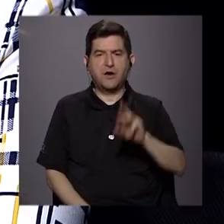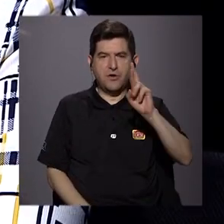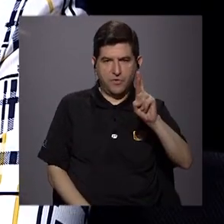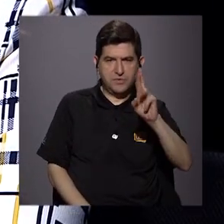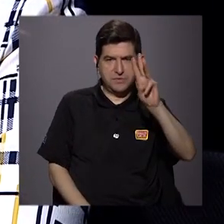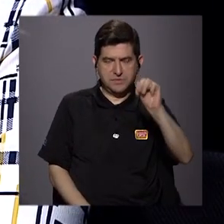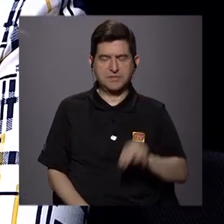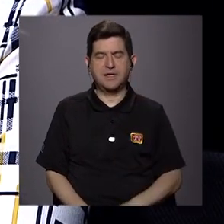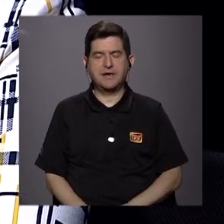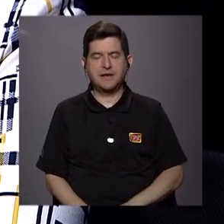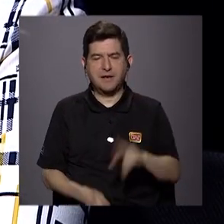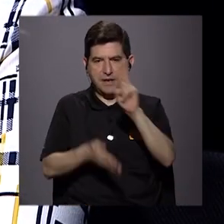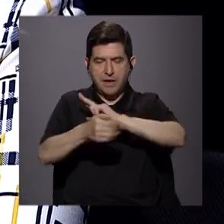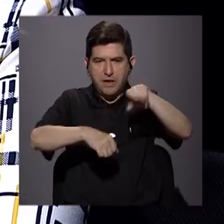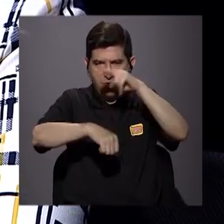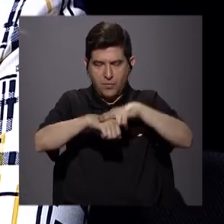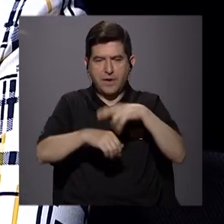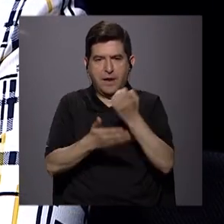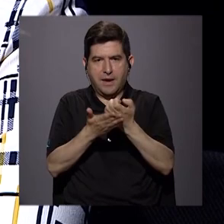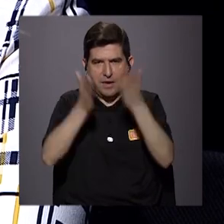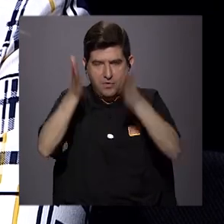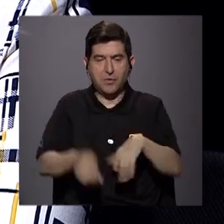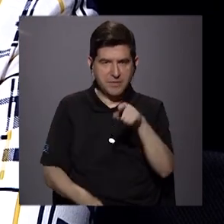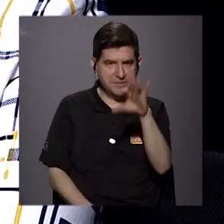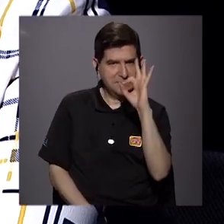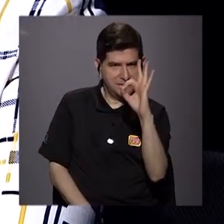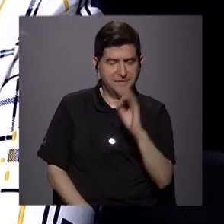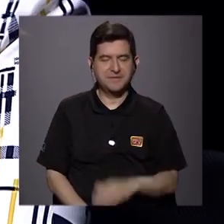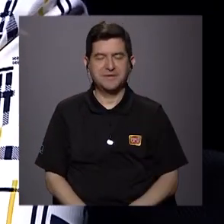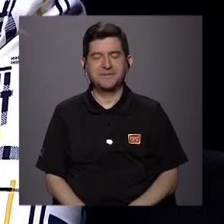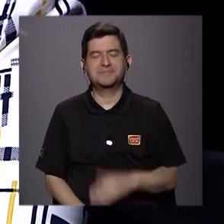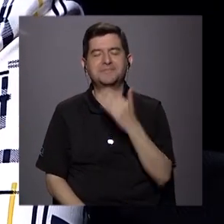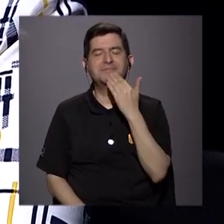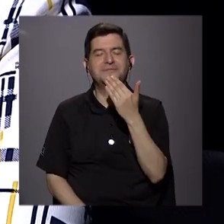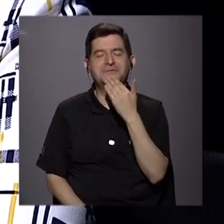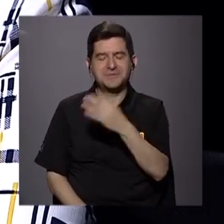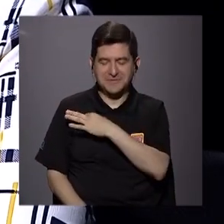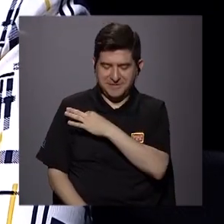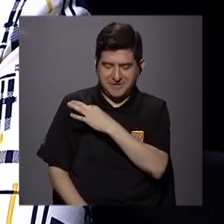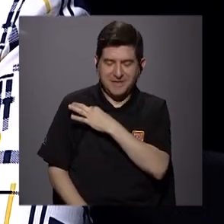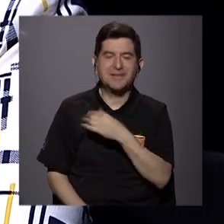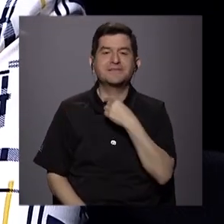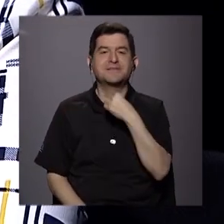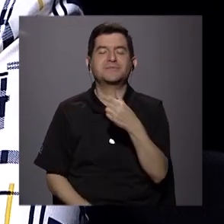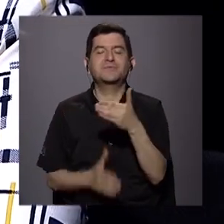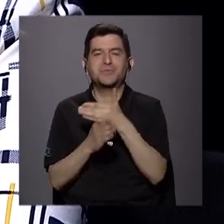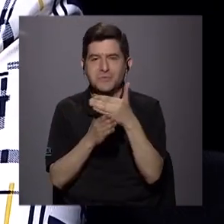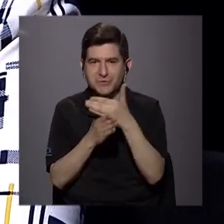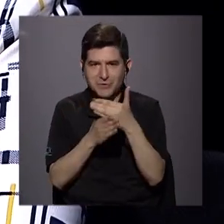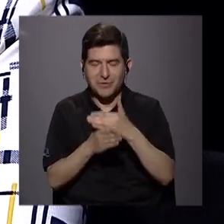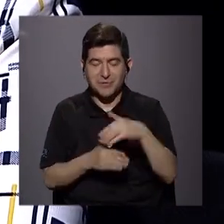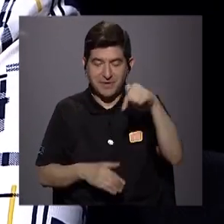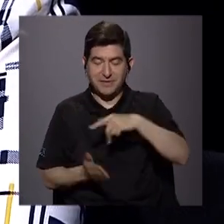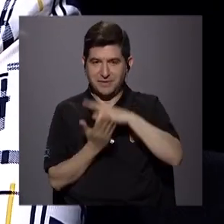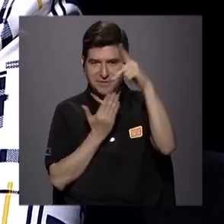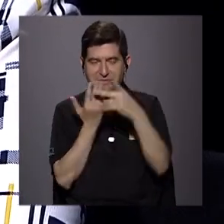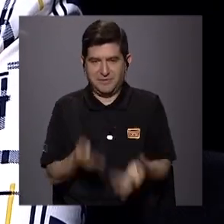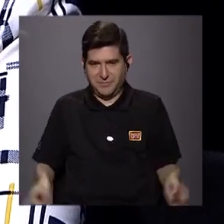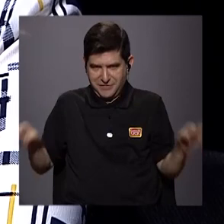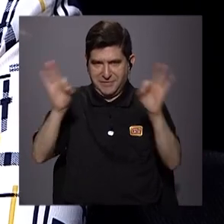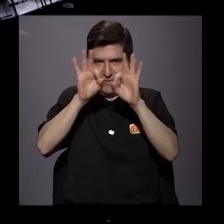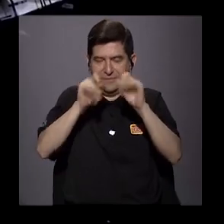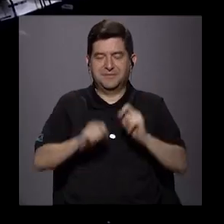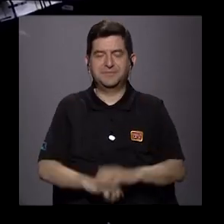de la Universidad Nacional Economista. ¿Qué tal, Roxana? ¿Cómo está? Bueno, muchas gracias por la invitación. Un placer compartir este espacio tan